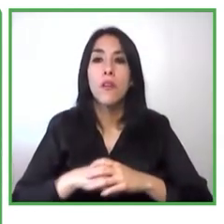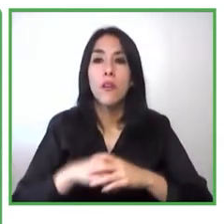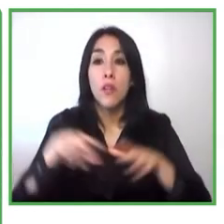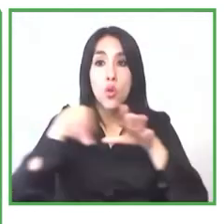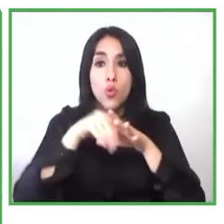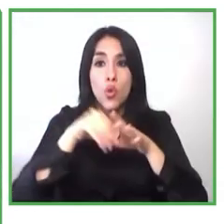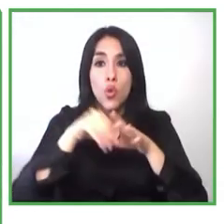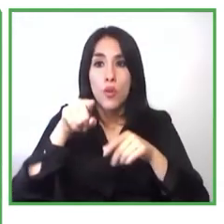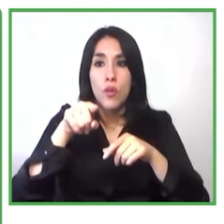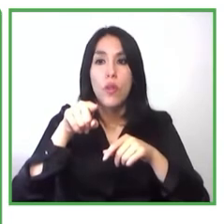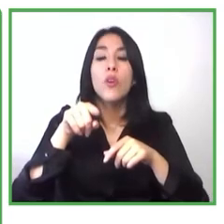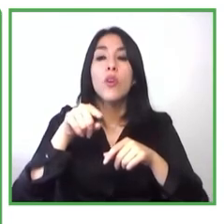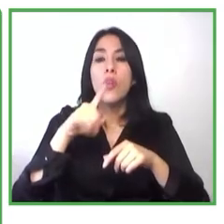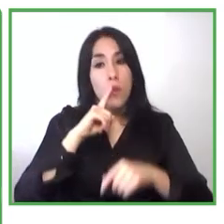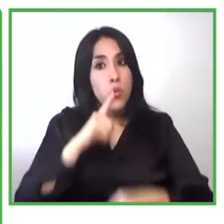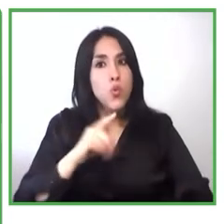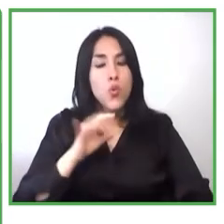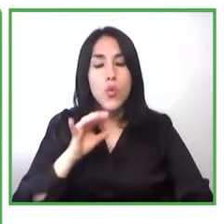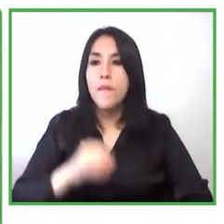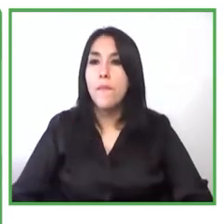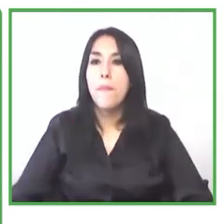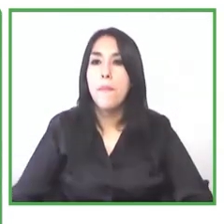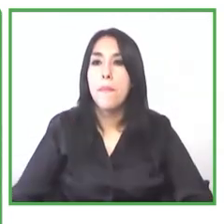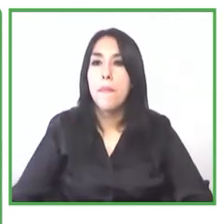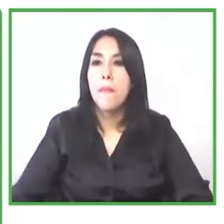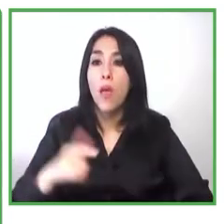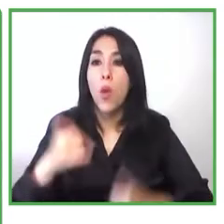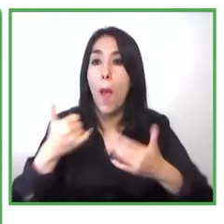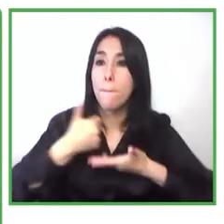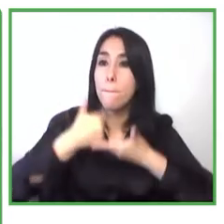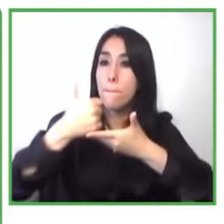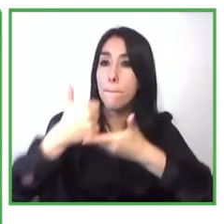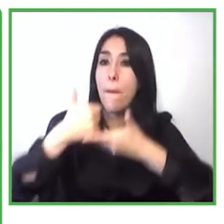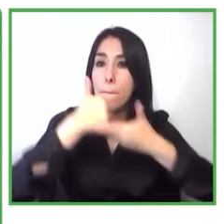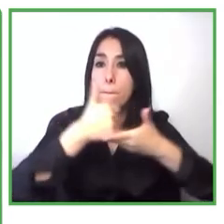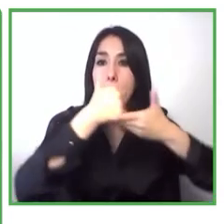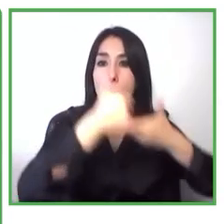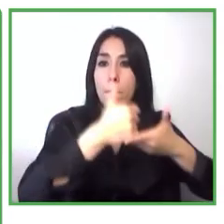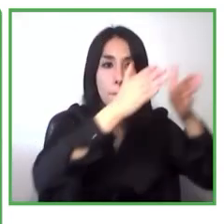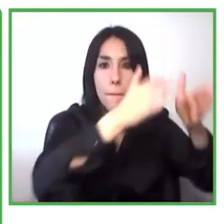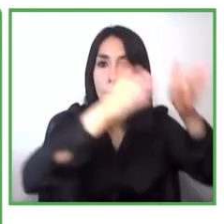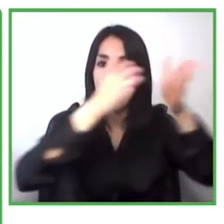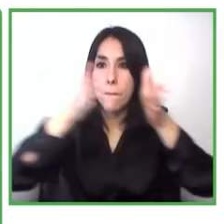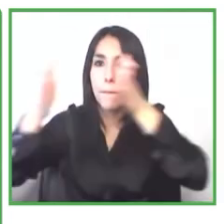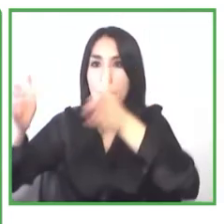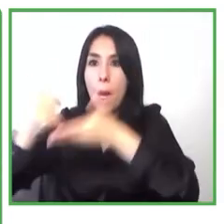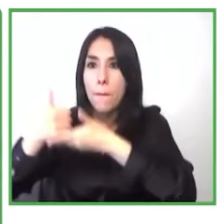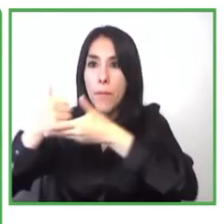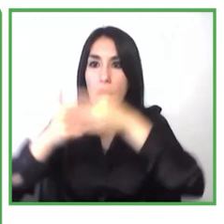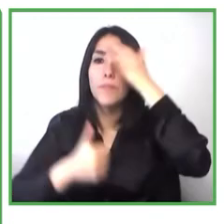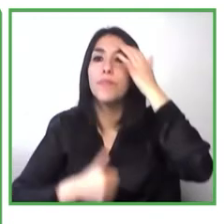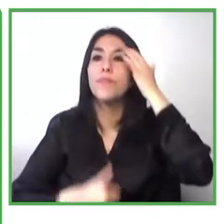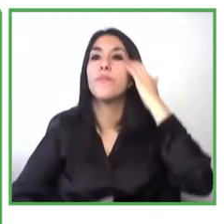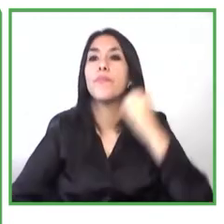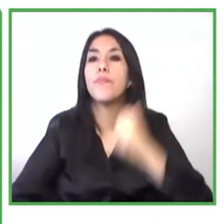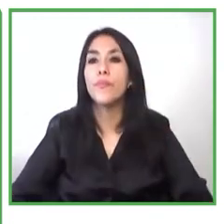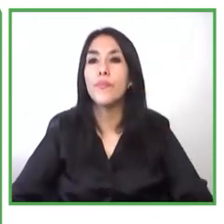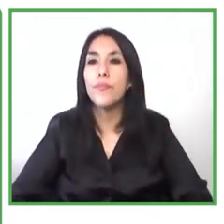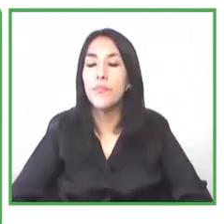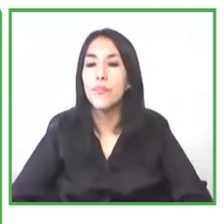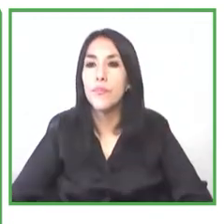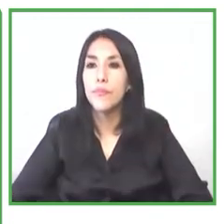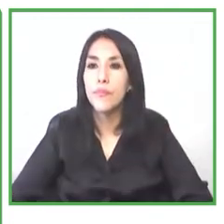organizaciones quienes desarrollan capacitación a ver cómo ellos tienen que ir modificando sus ejercicios para lograr un aprendizaje